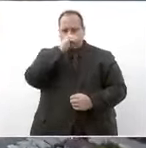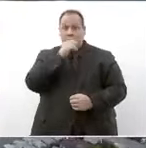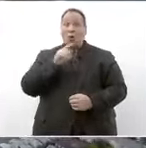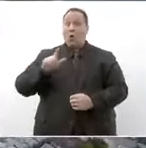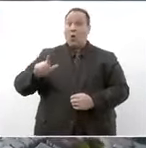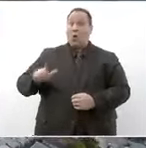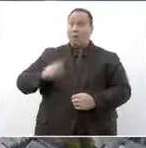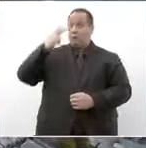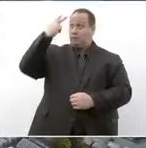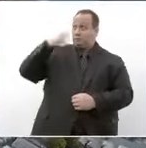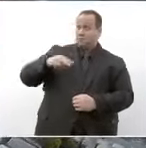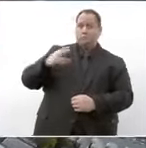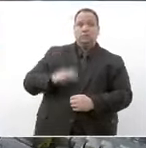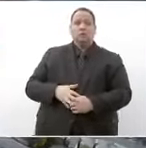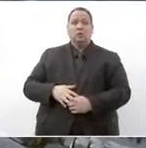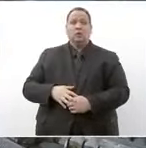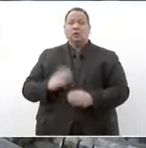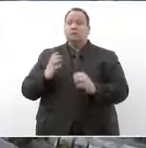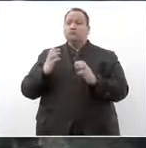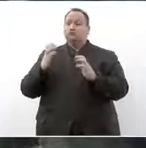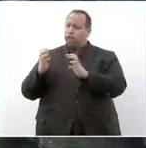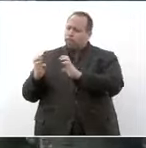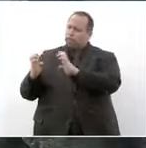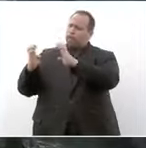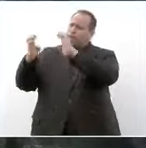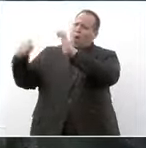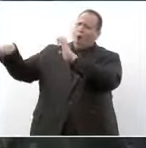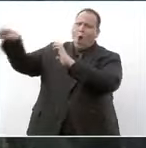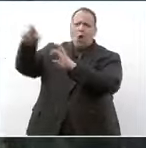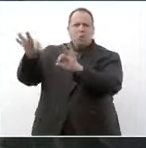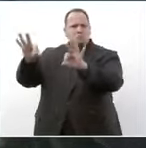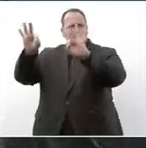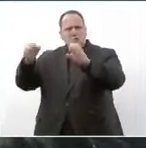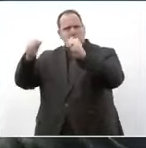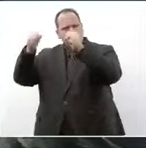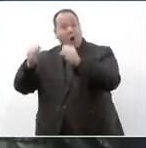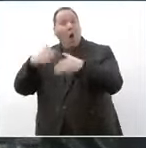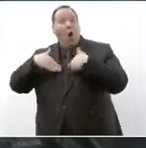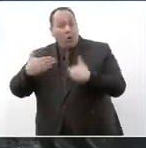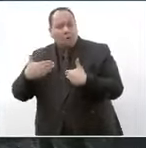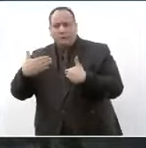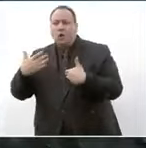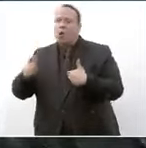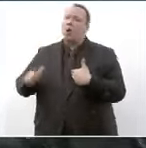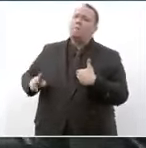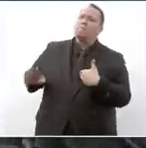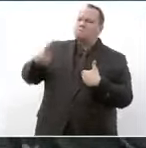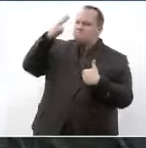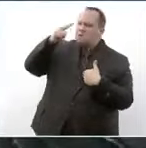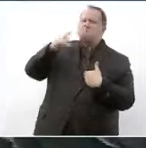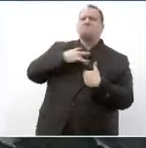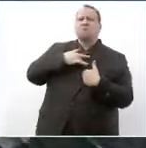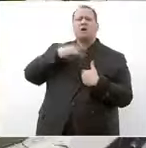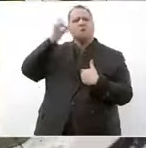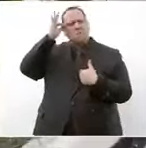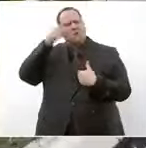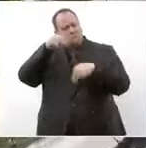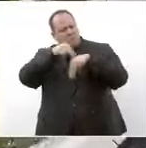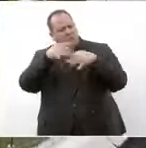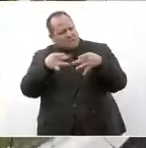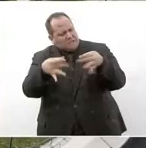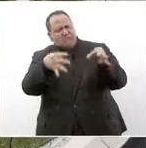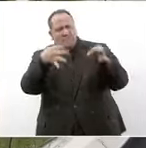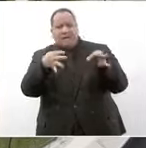para el gobierno de México contar con infraestructura hospitalaria sólida y confiable es la base para brindar servicios